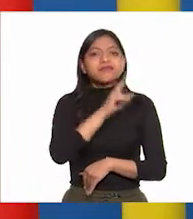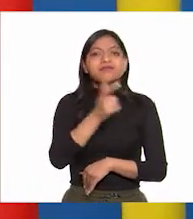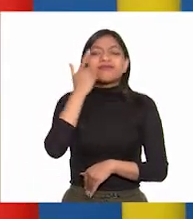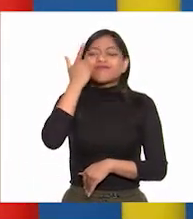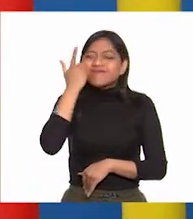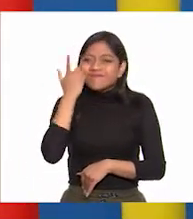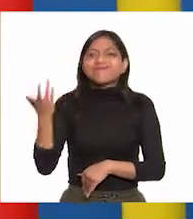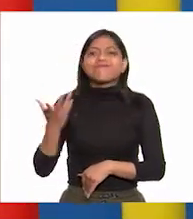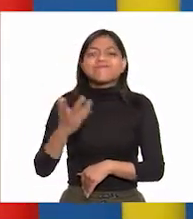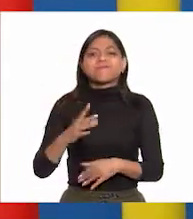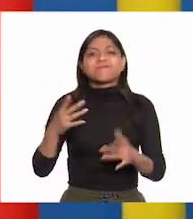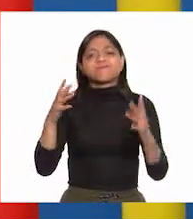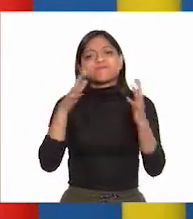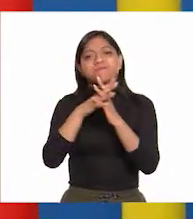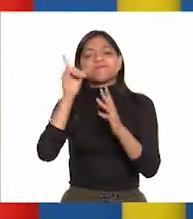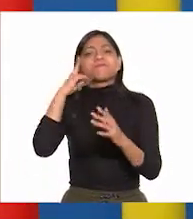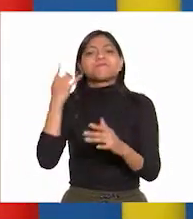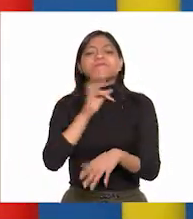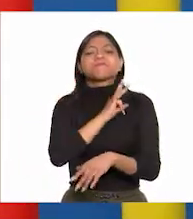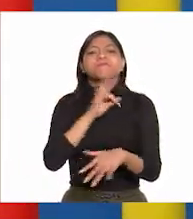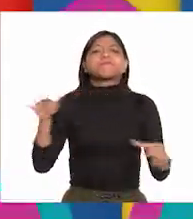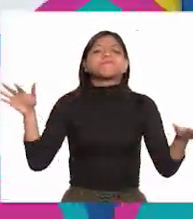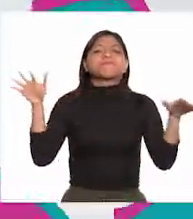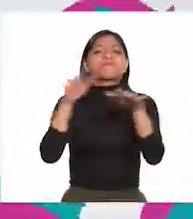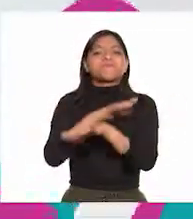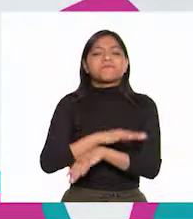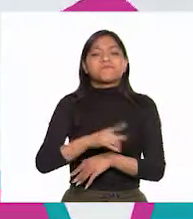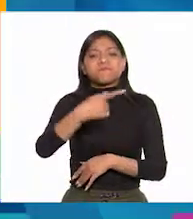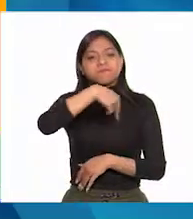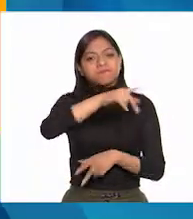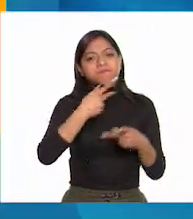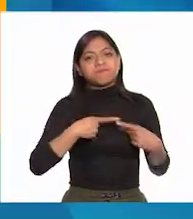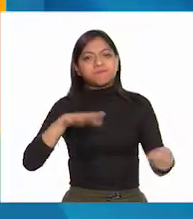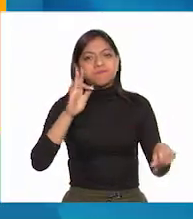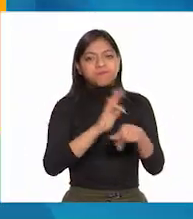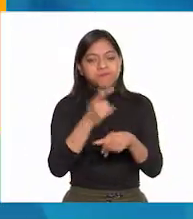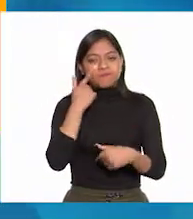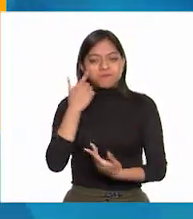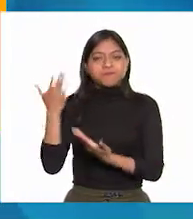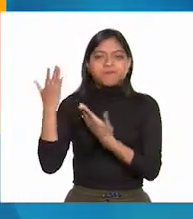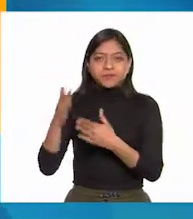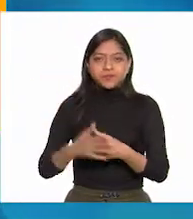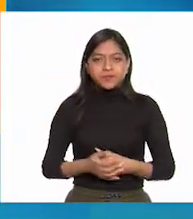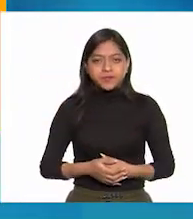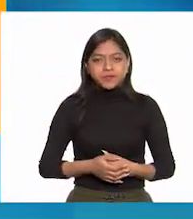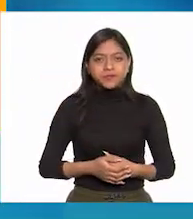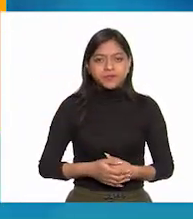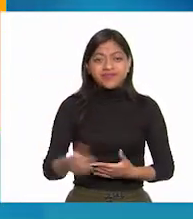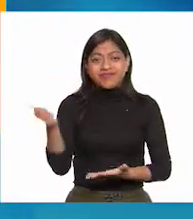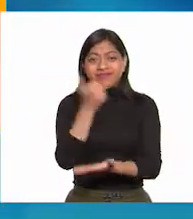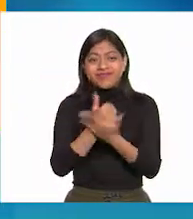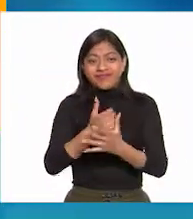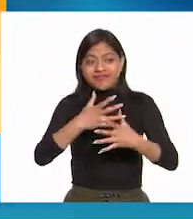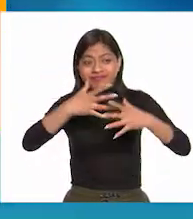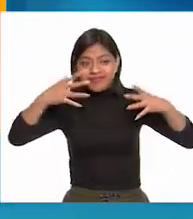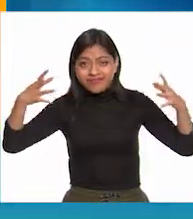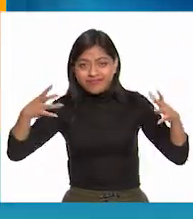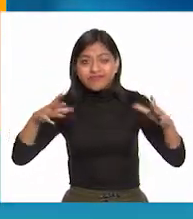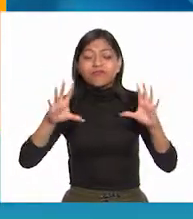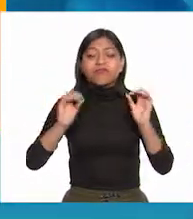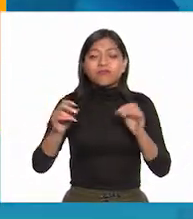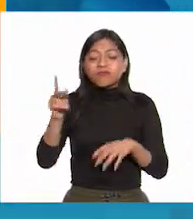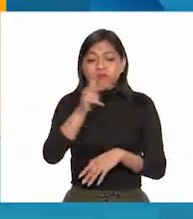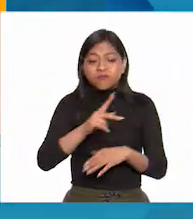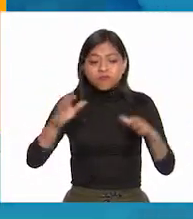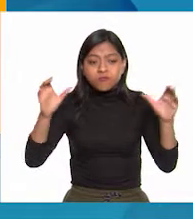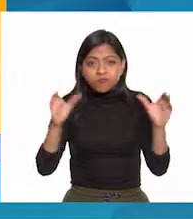por un cambio que buscaba favorecer a la sociedad. Dice así, sin importar el tamaño de la ciudad, pueblo, en